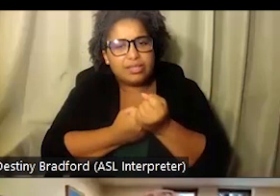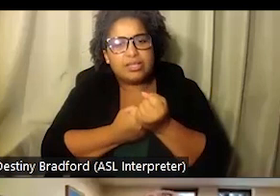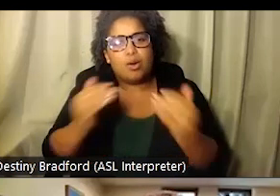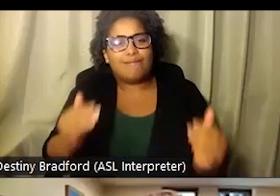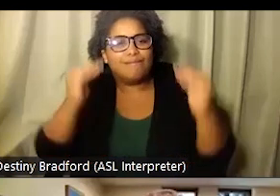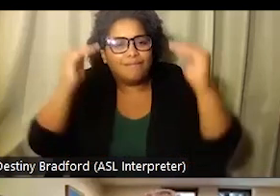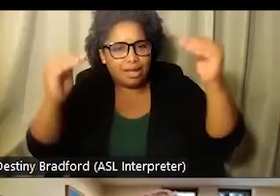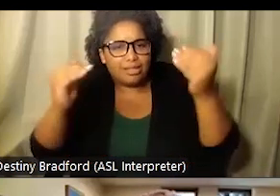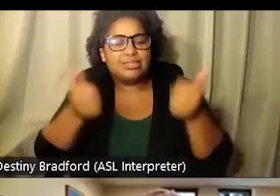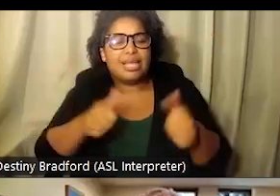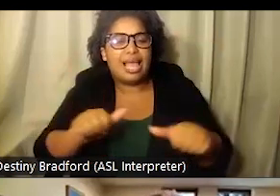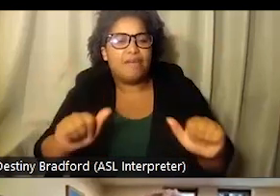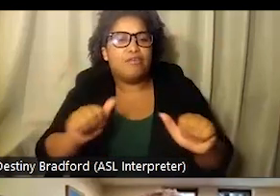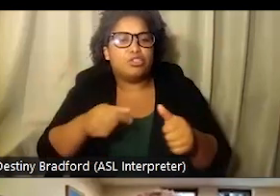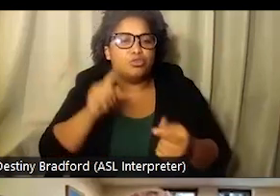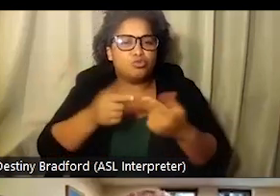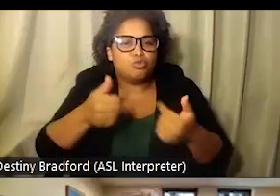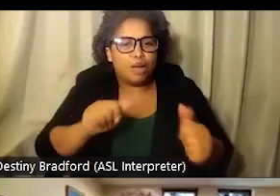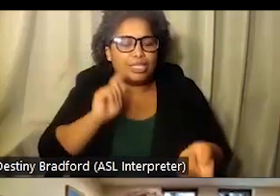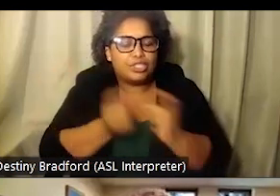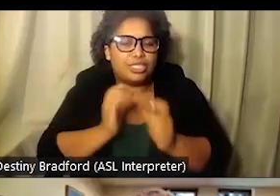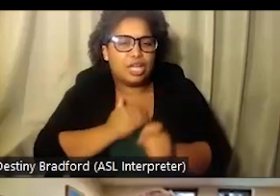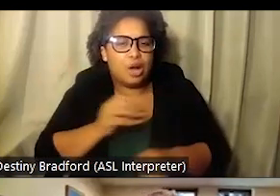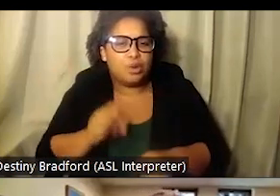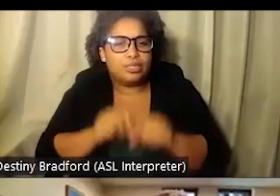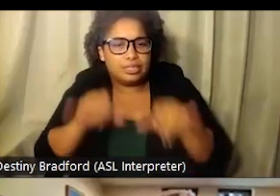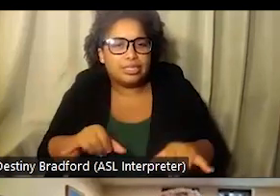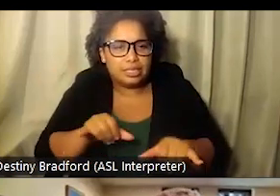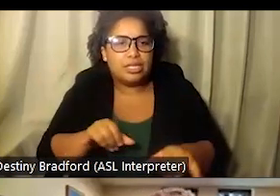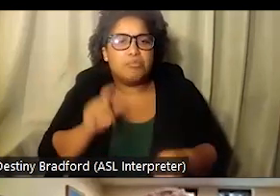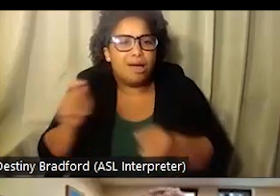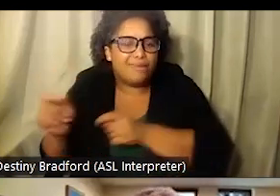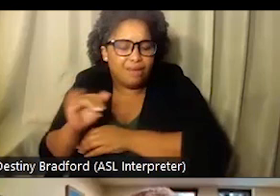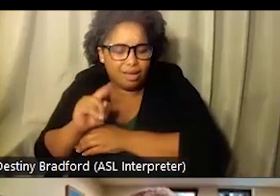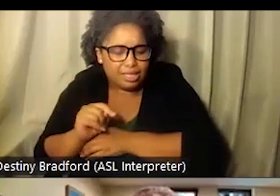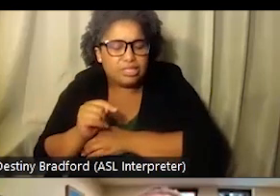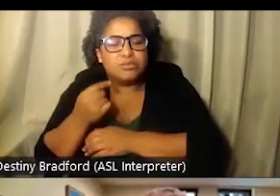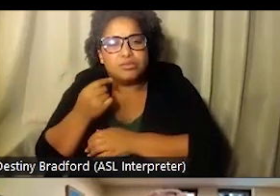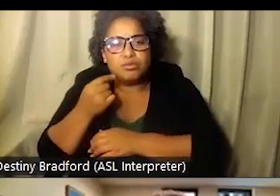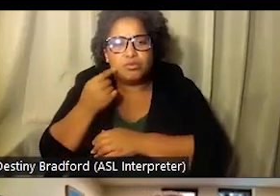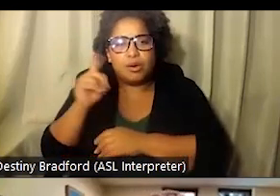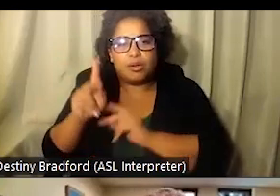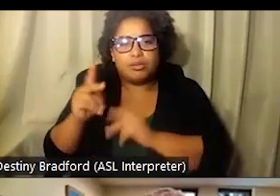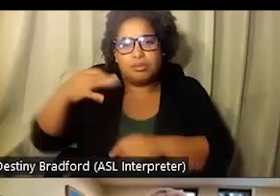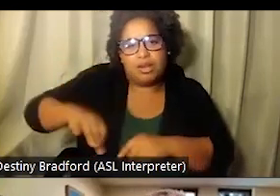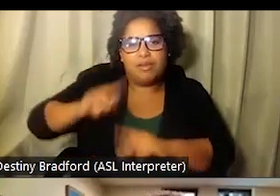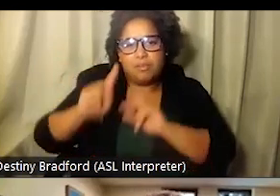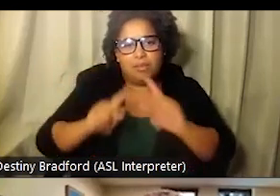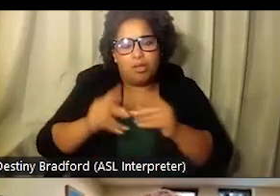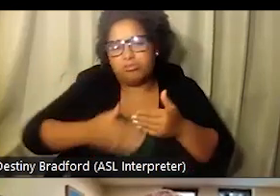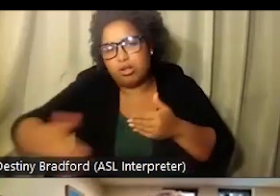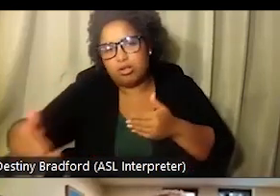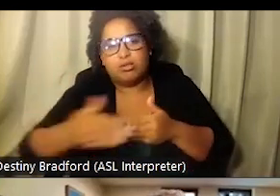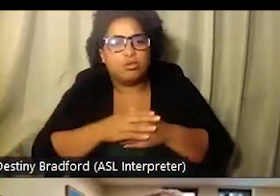que es recopilación de datos. a ayudar mucho en esta área de abogacía, lo que es el esfuerzo de cambiar nuestro sistema, modificar nuestro